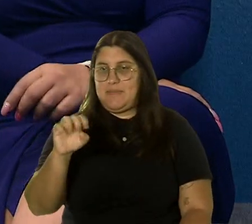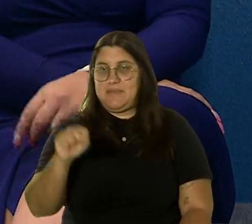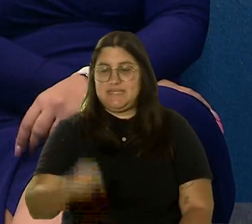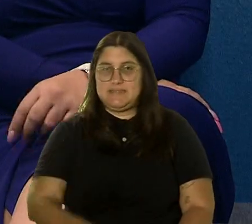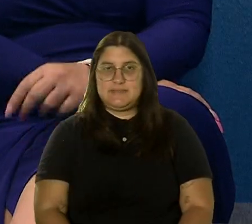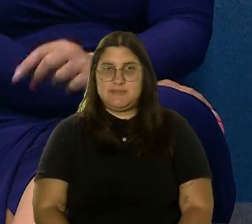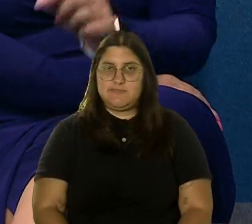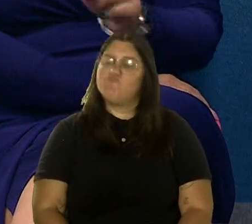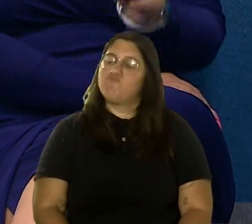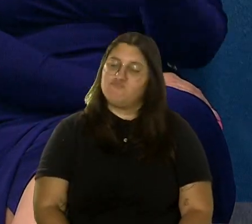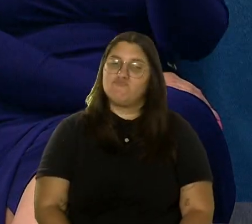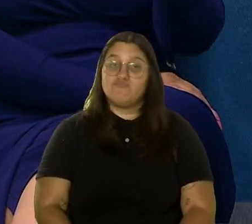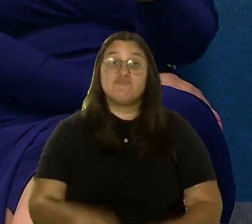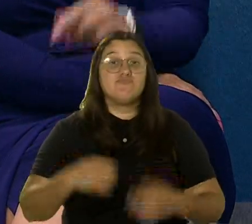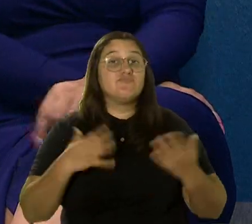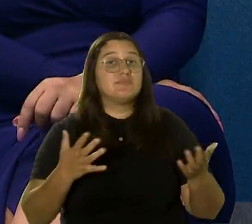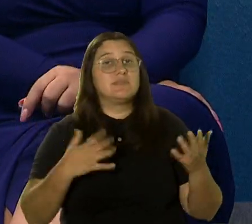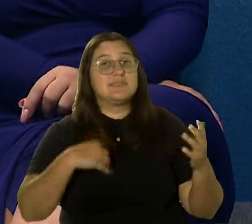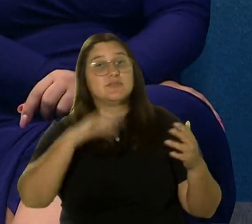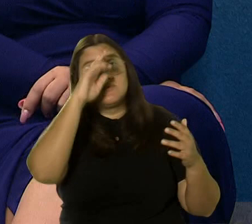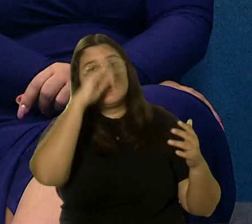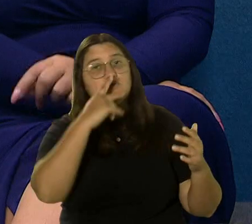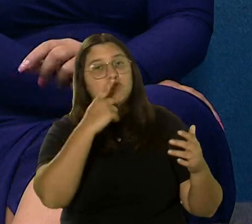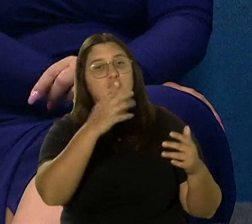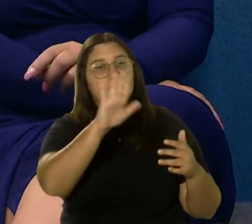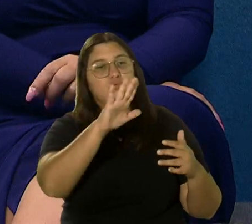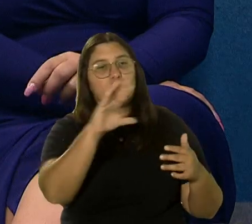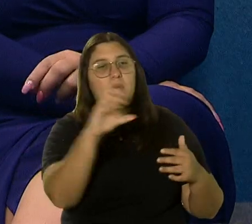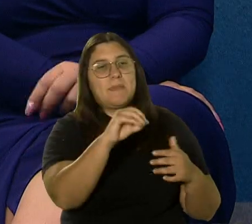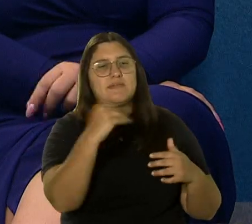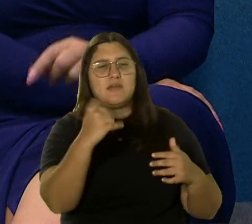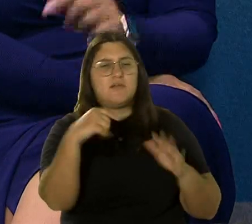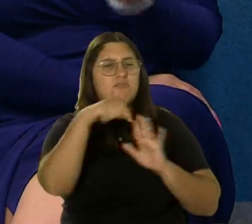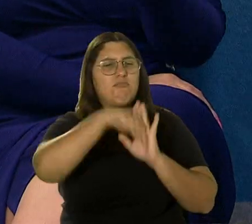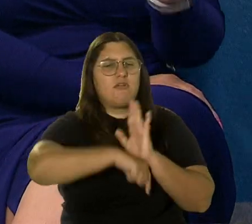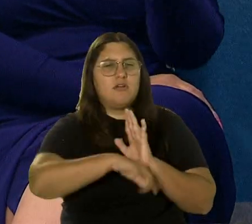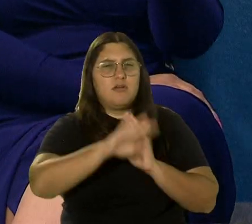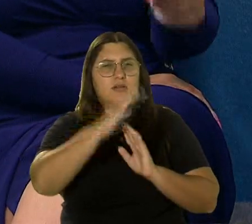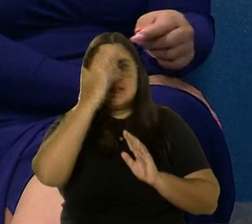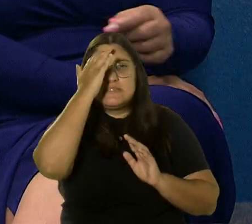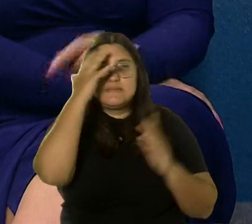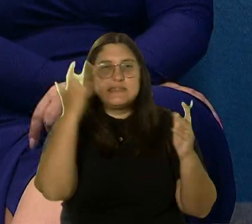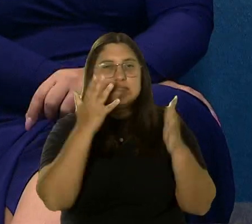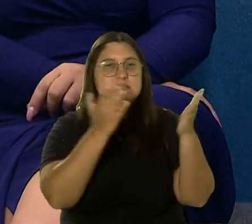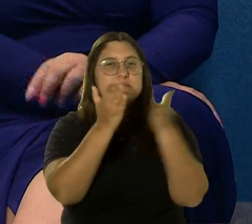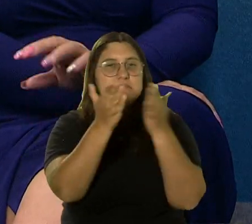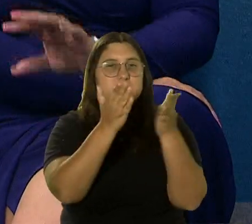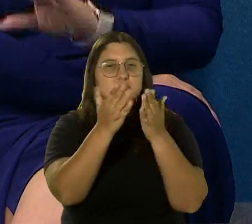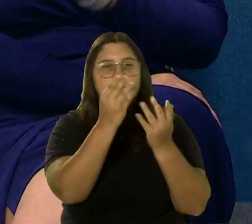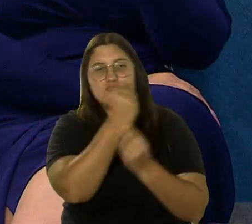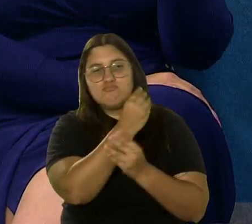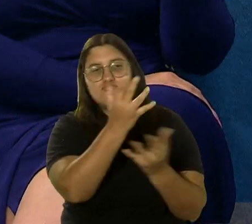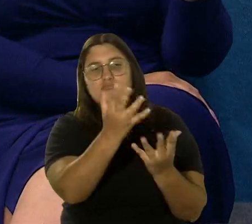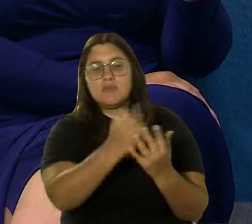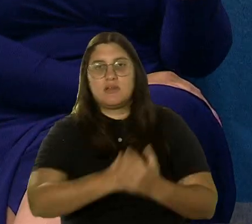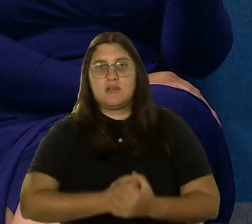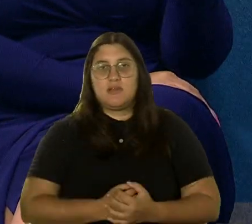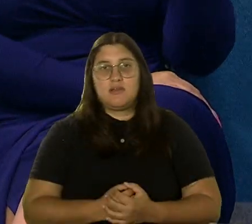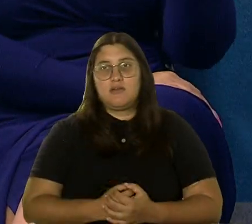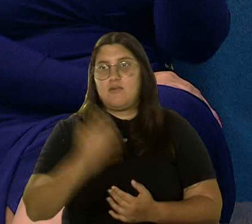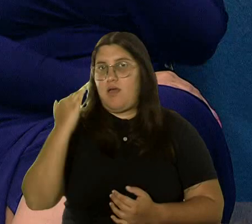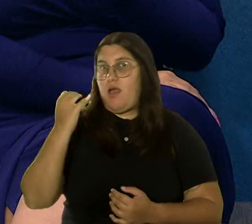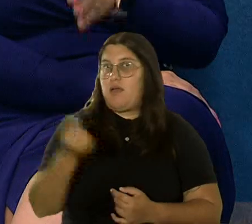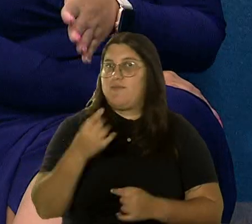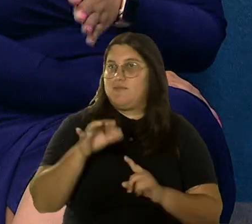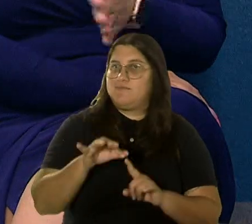aquí la dinámica sería el que conozca su compañía tal y como es. O es bien importante que conozca qué servicio da porque lo que lo distingue